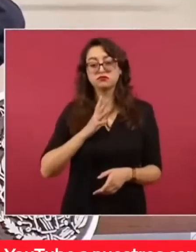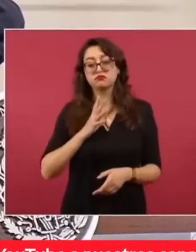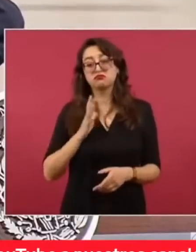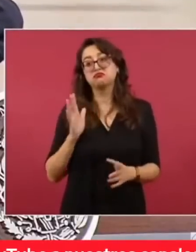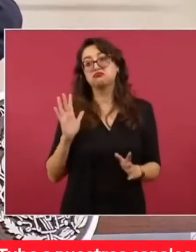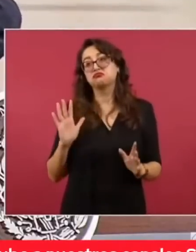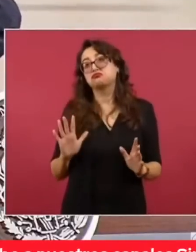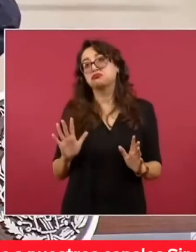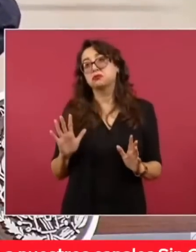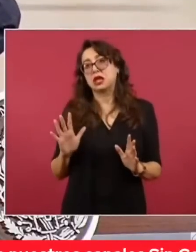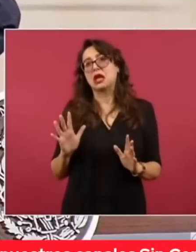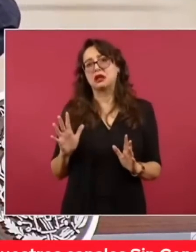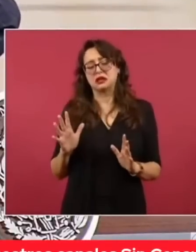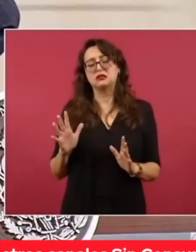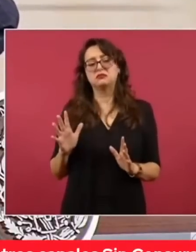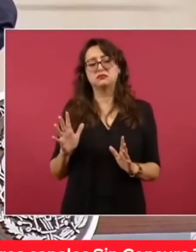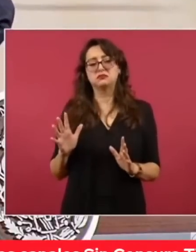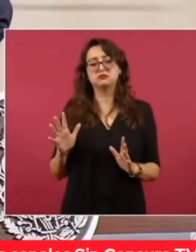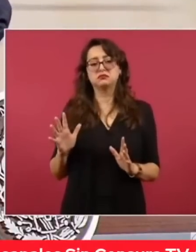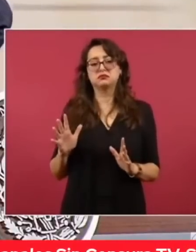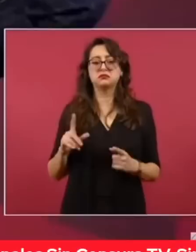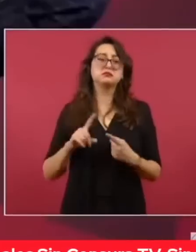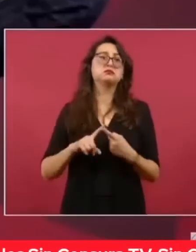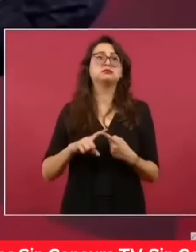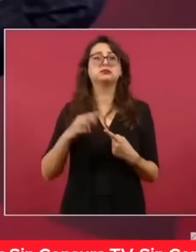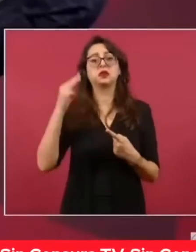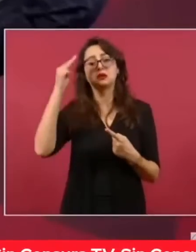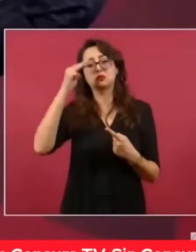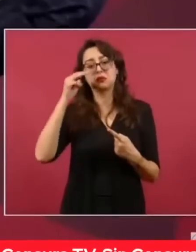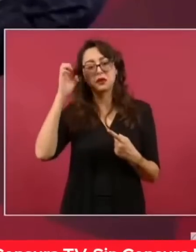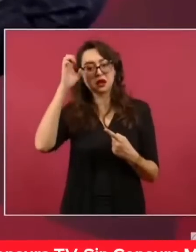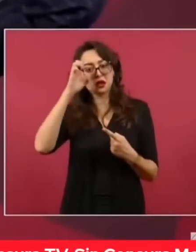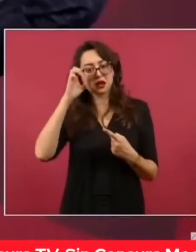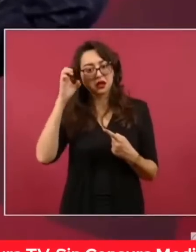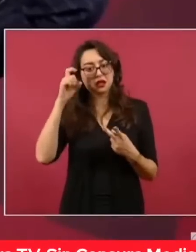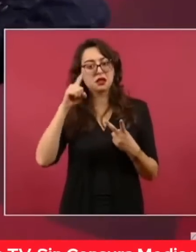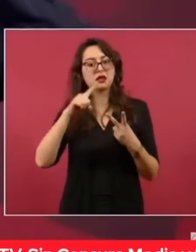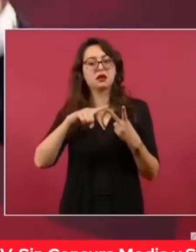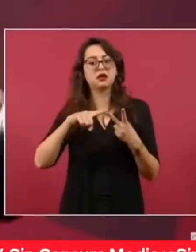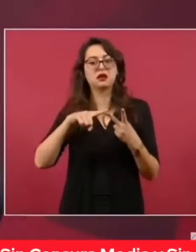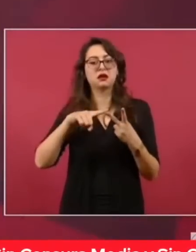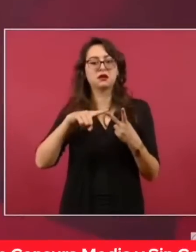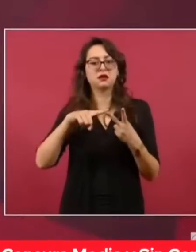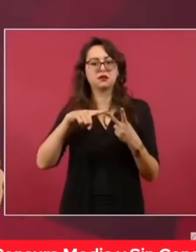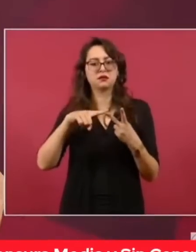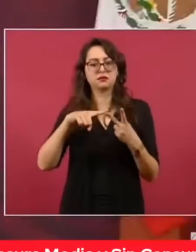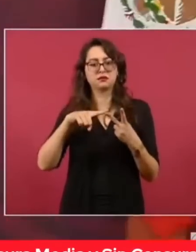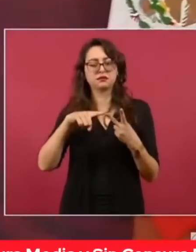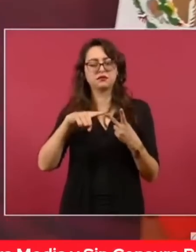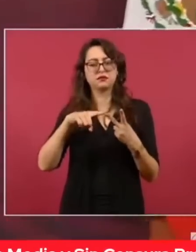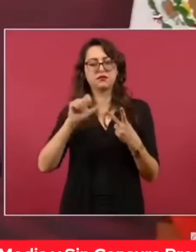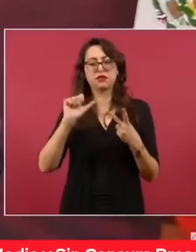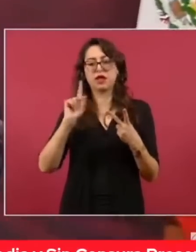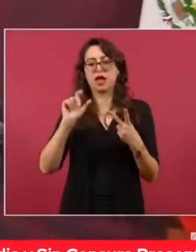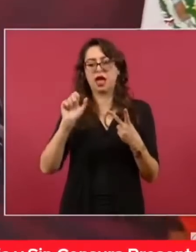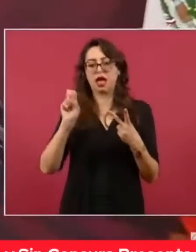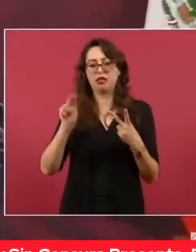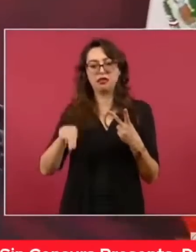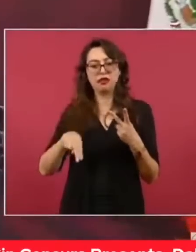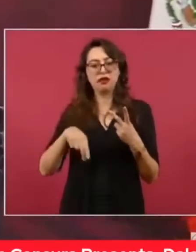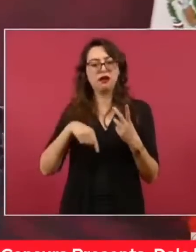de Marcelo Ebrard, de Adán Augusto,